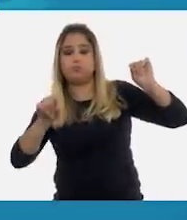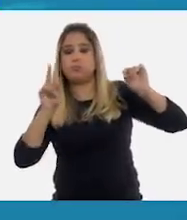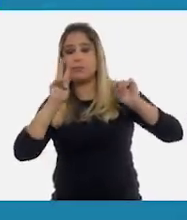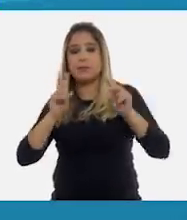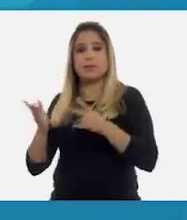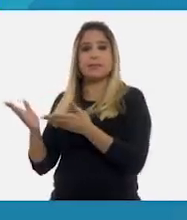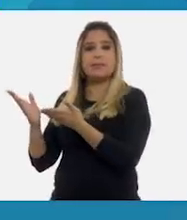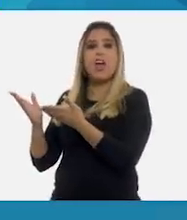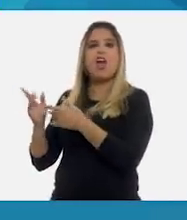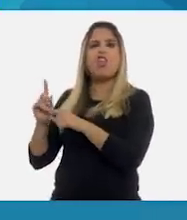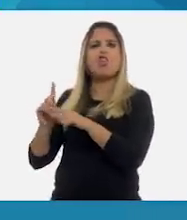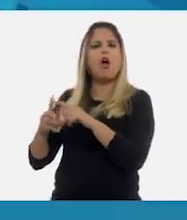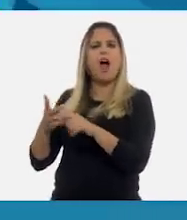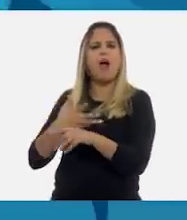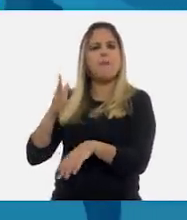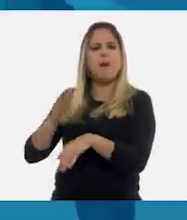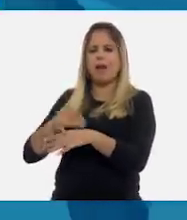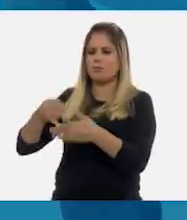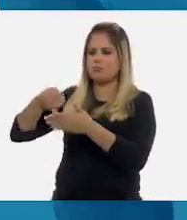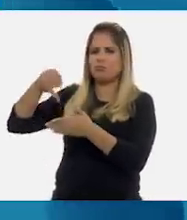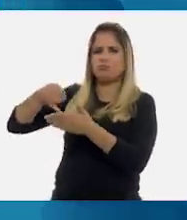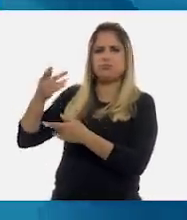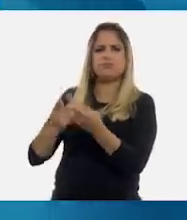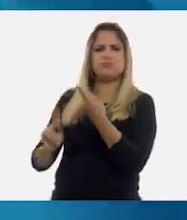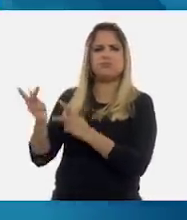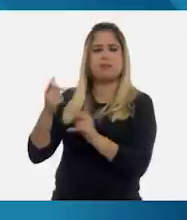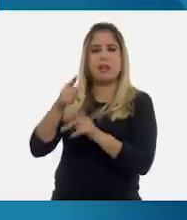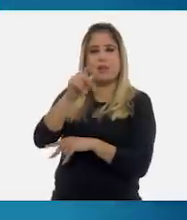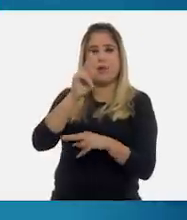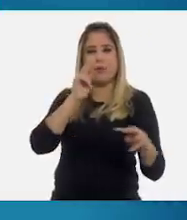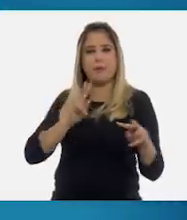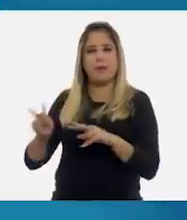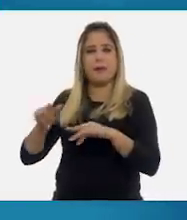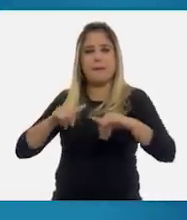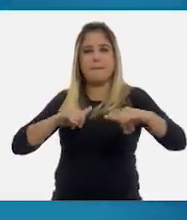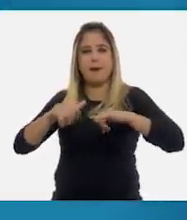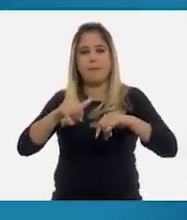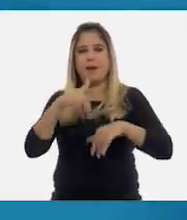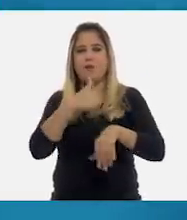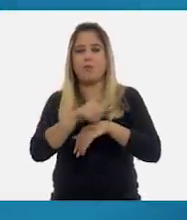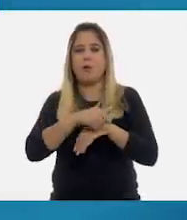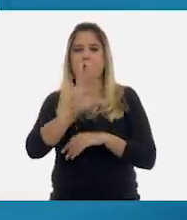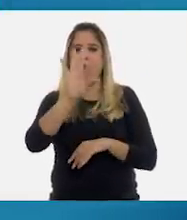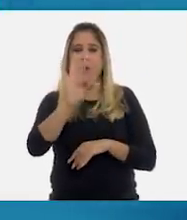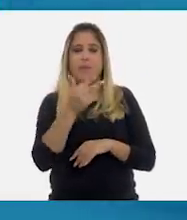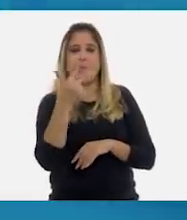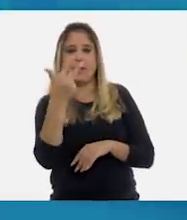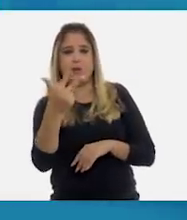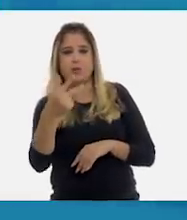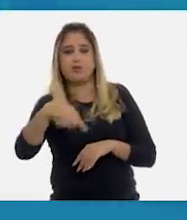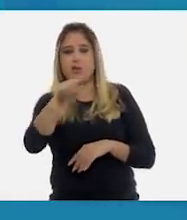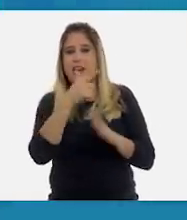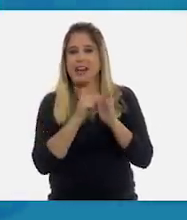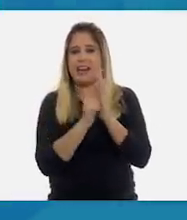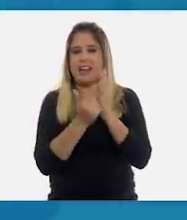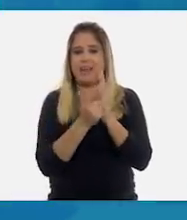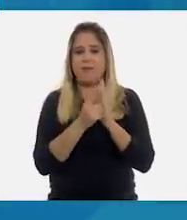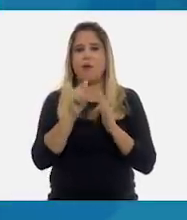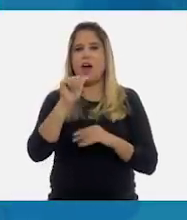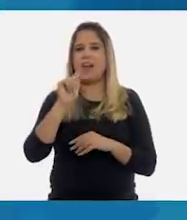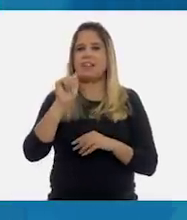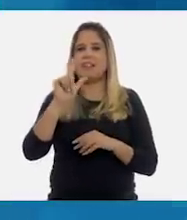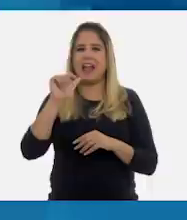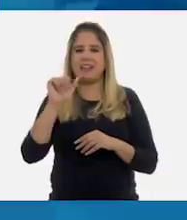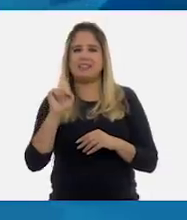se cultivan más productos. Si vemos el mapa de la página 48 de nuestro libro de Atlas,